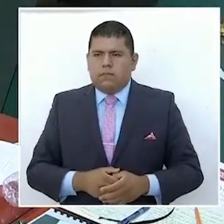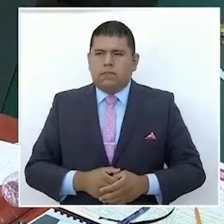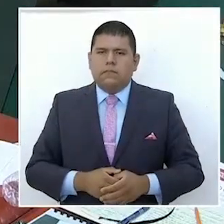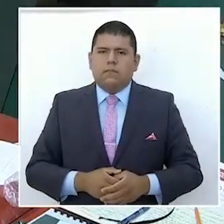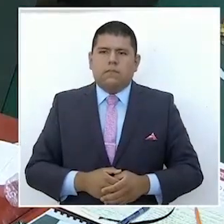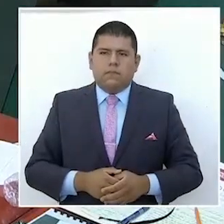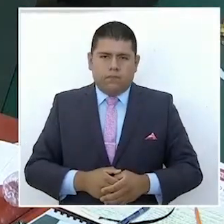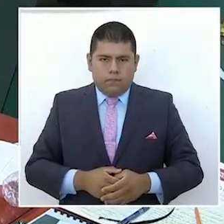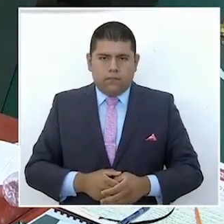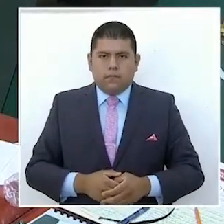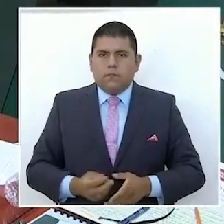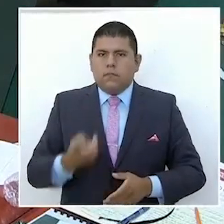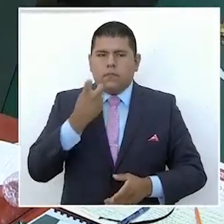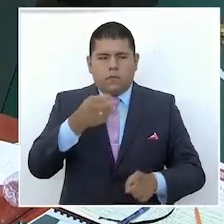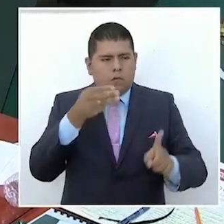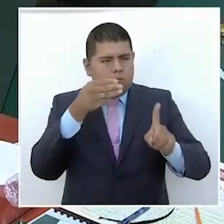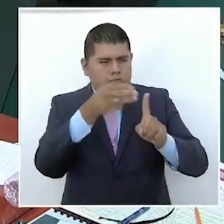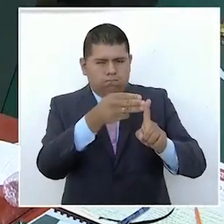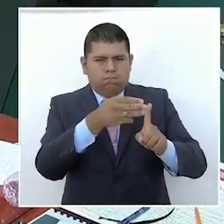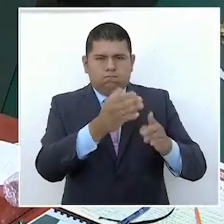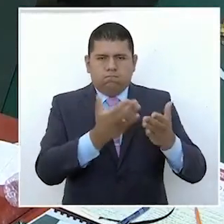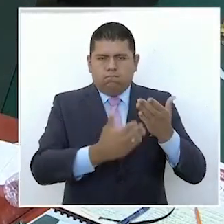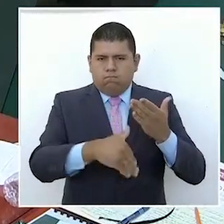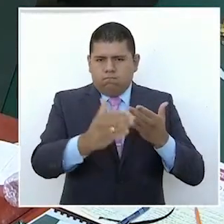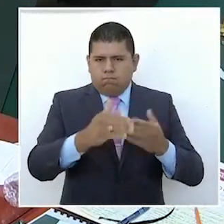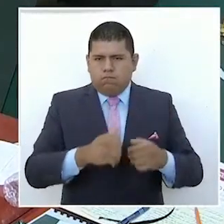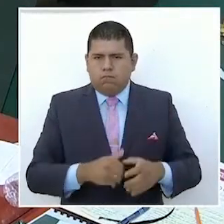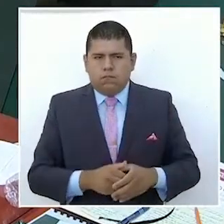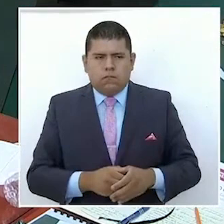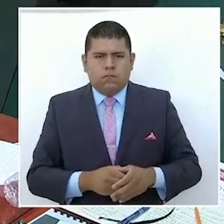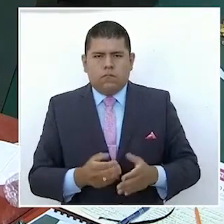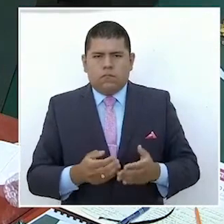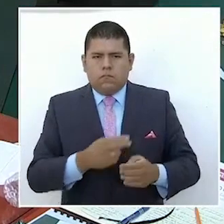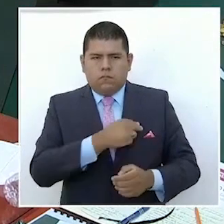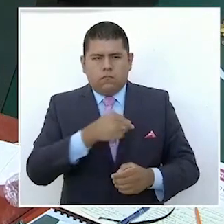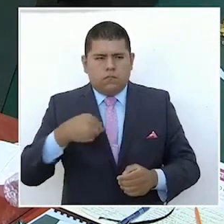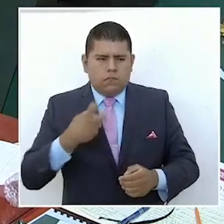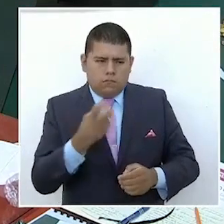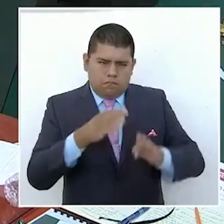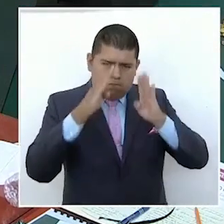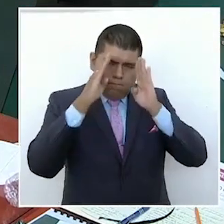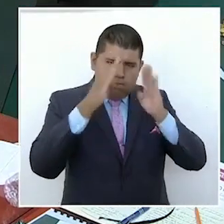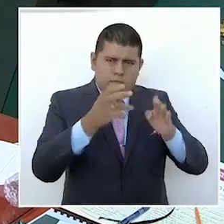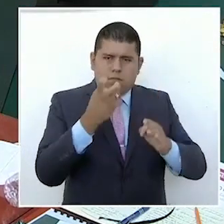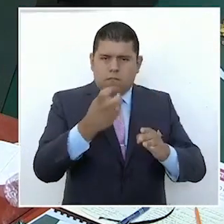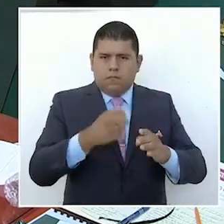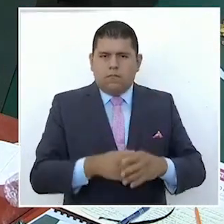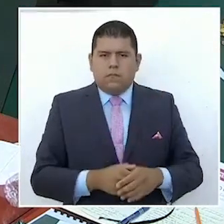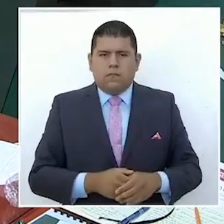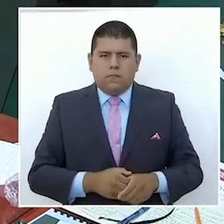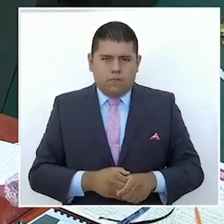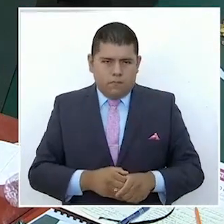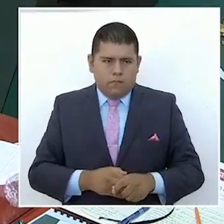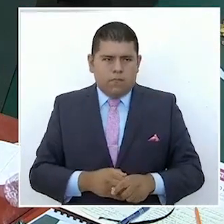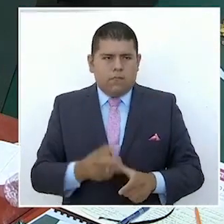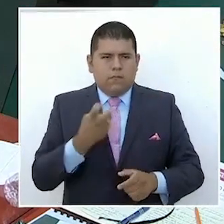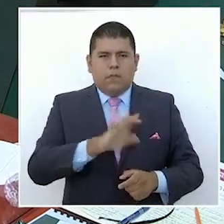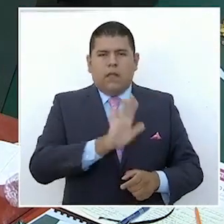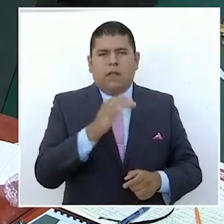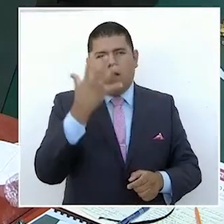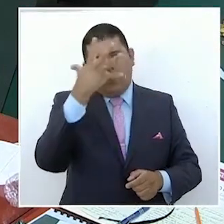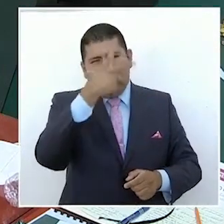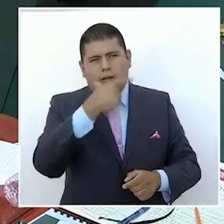el propósito, hacia allá vamos. Esa es la bella utopía,